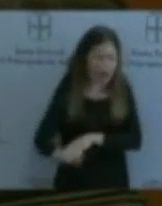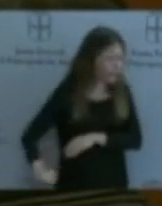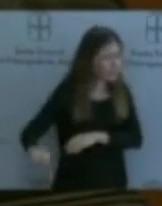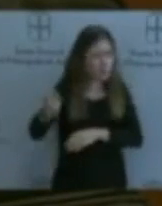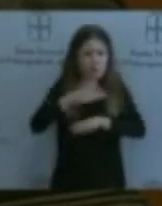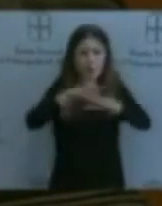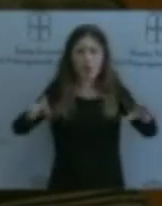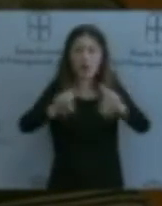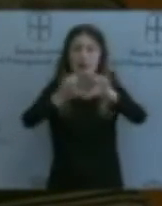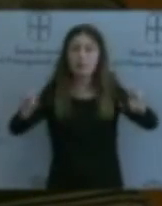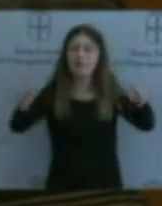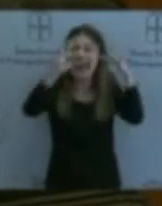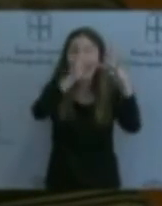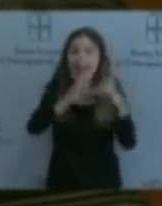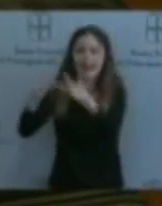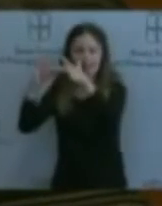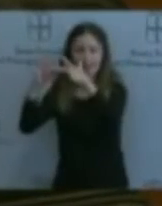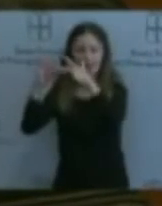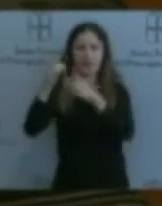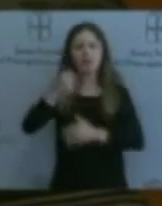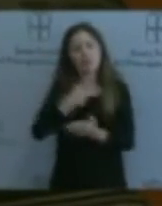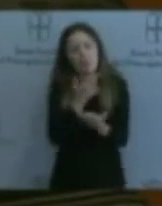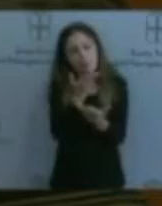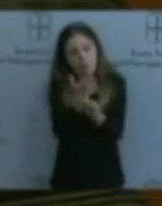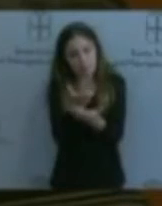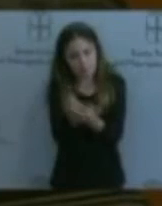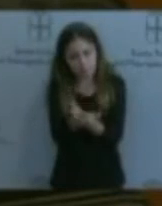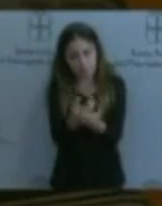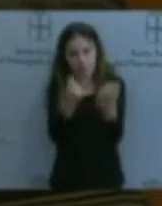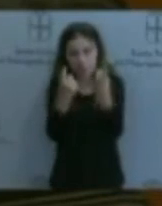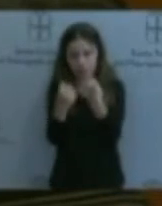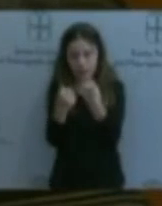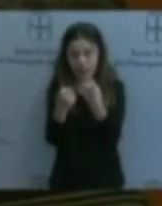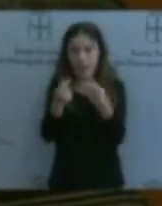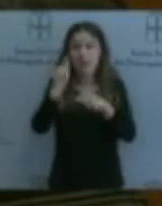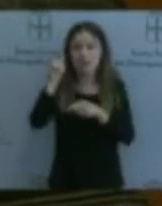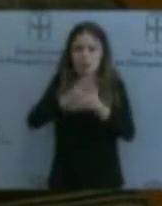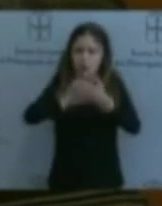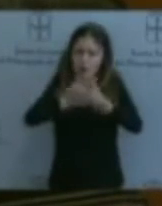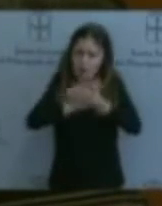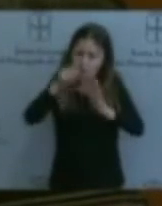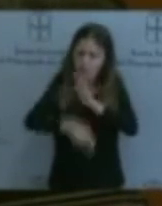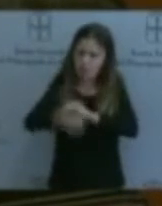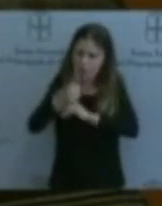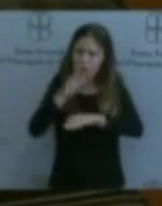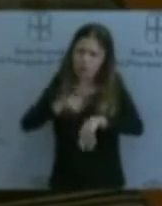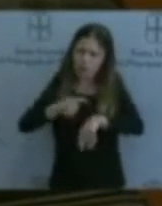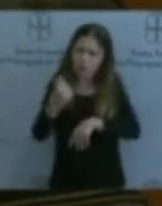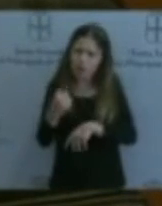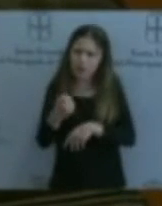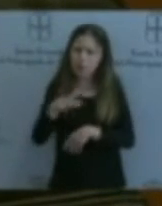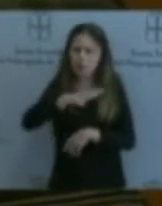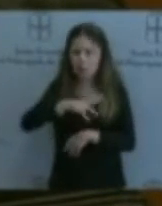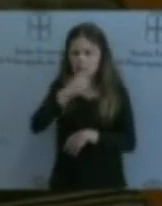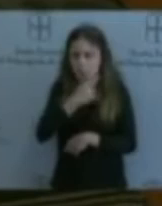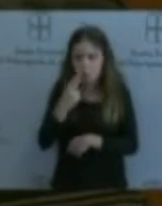único que le pido, y le pido, me faltan muchos segundos, hablaría mucho más de este tema, le pido, por favor, comprometase con valentía, junto con el